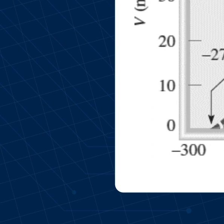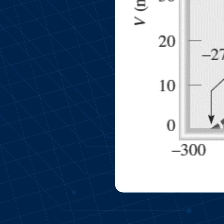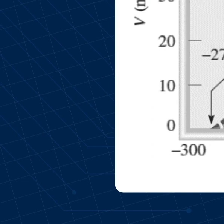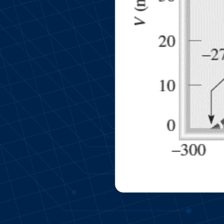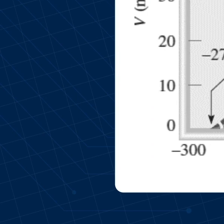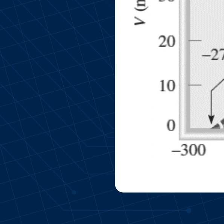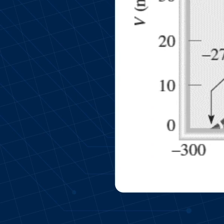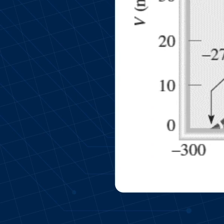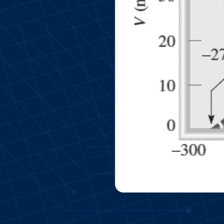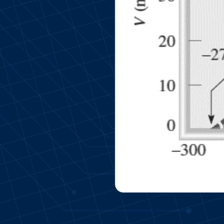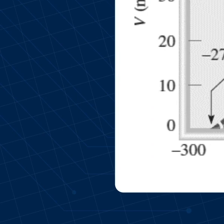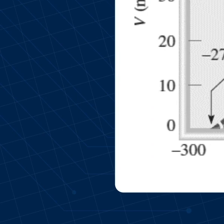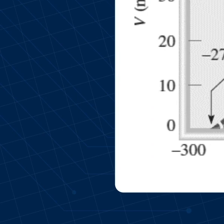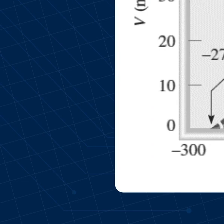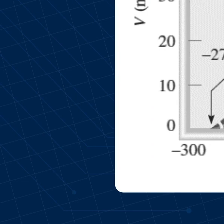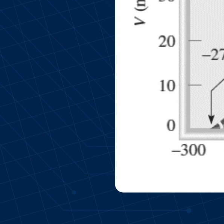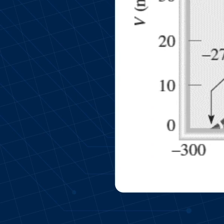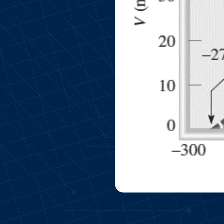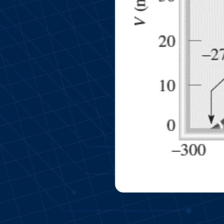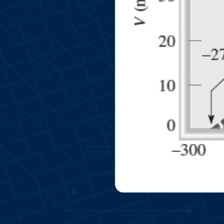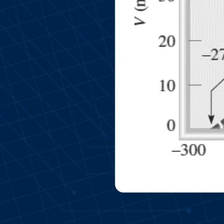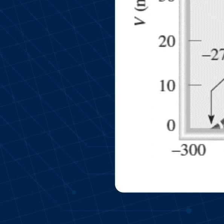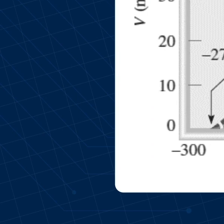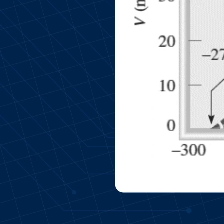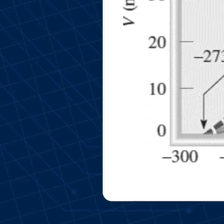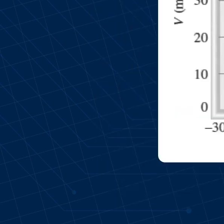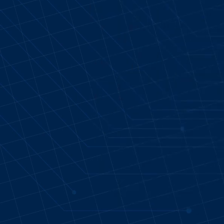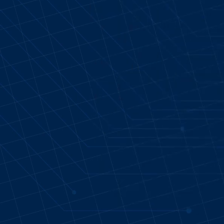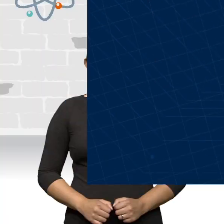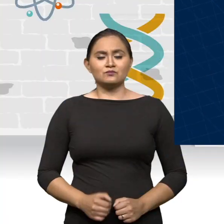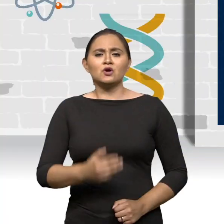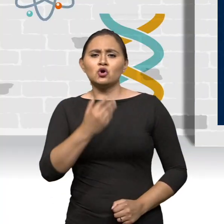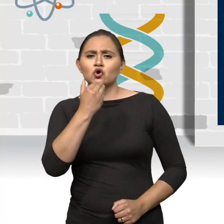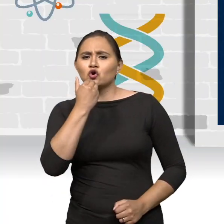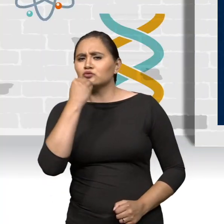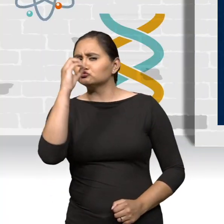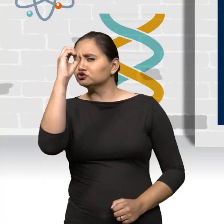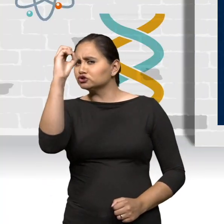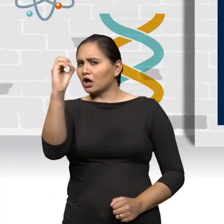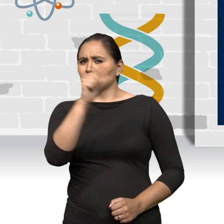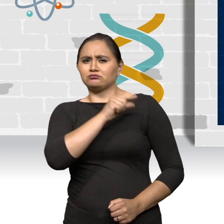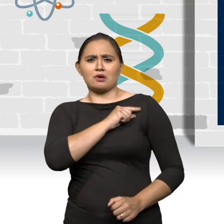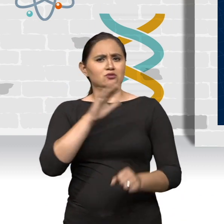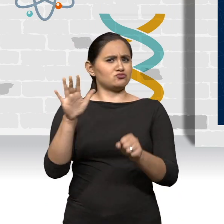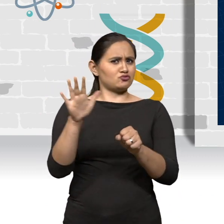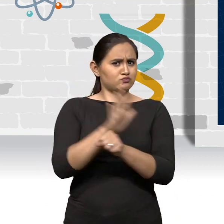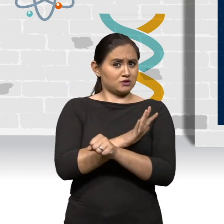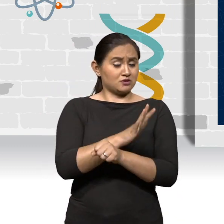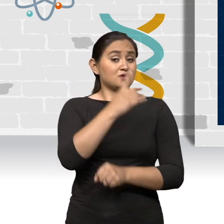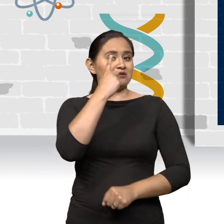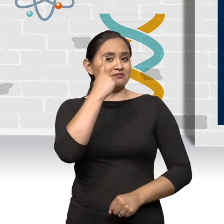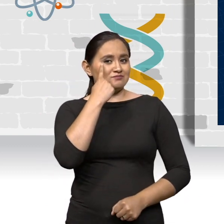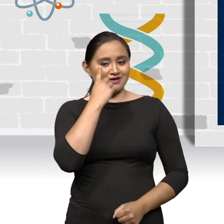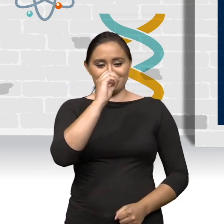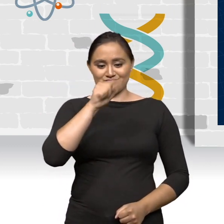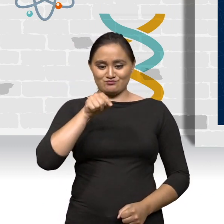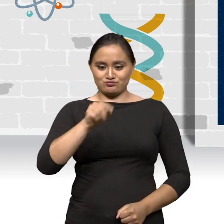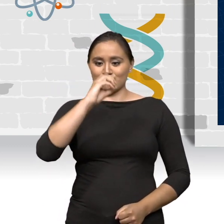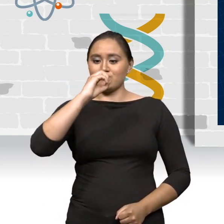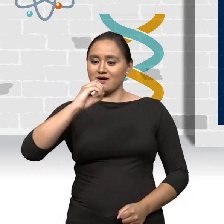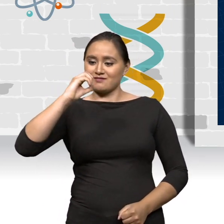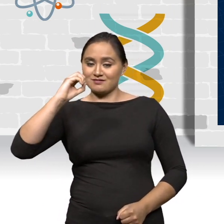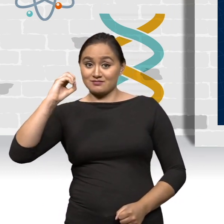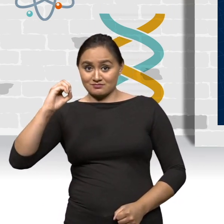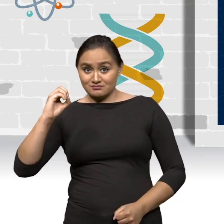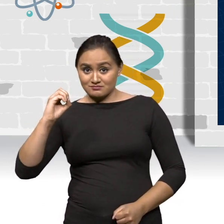Hoy conocemos este valor como el 0 absoluto de temperatura. Para obtener una recta que pase por el punto 0